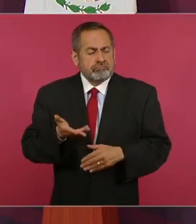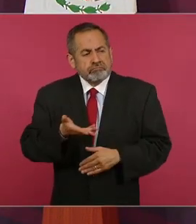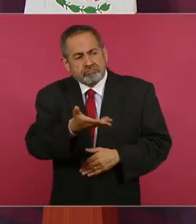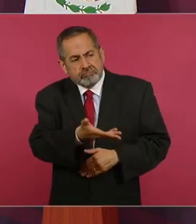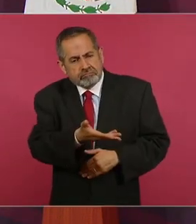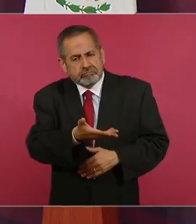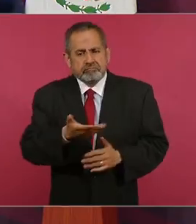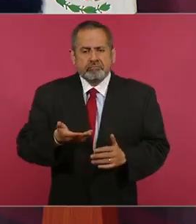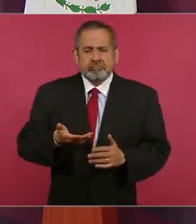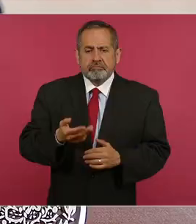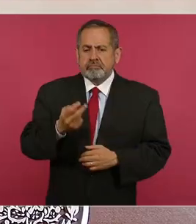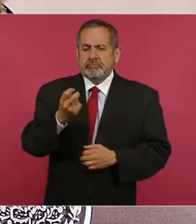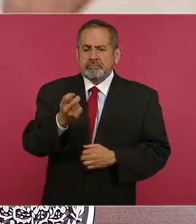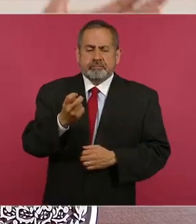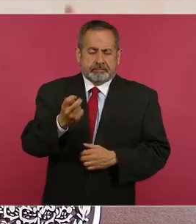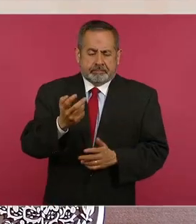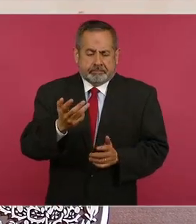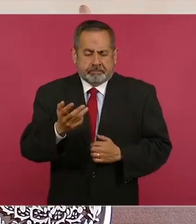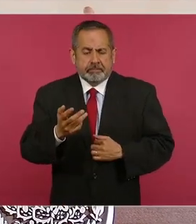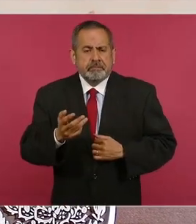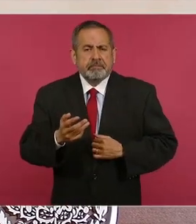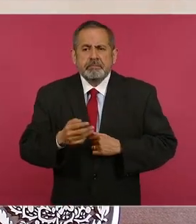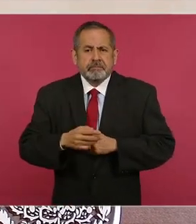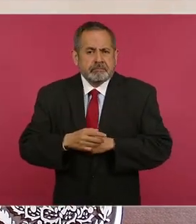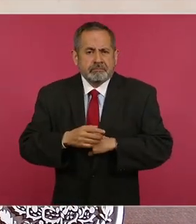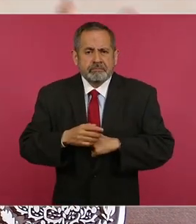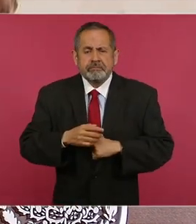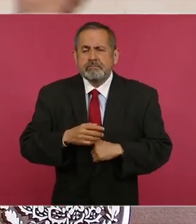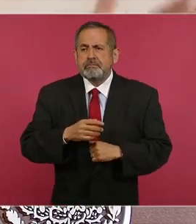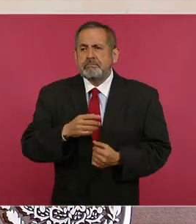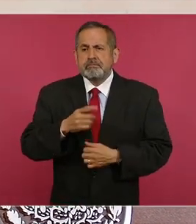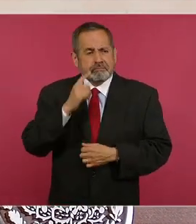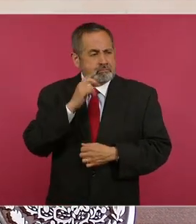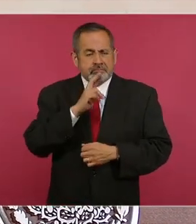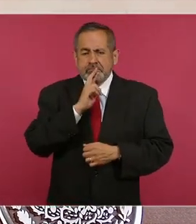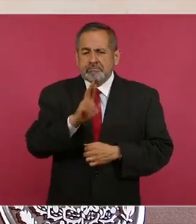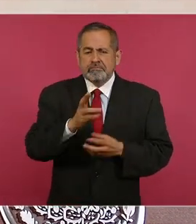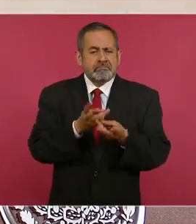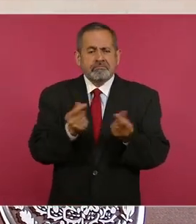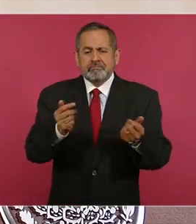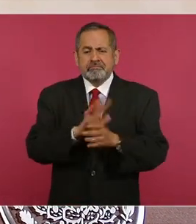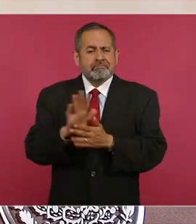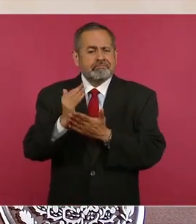y con eso se resuelve todo,